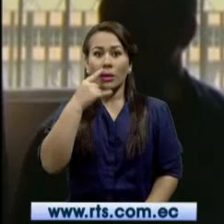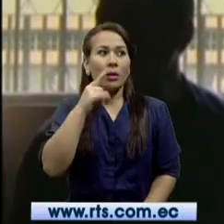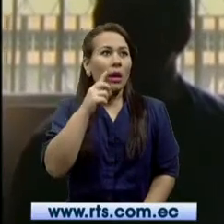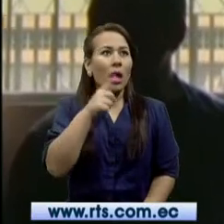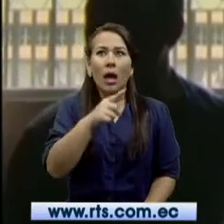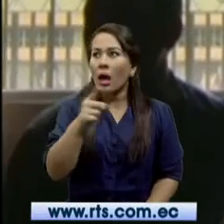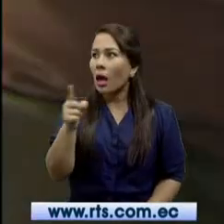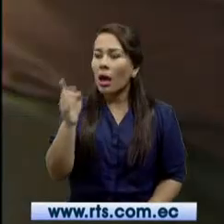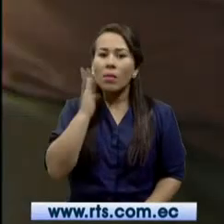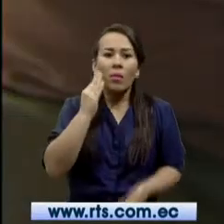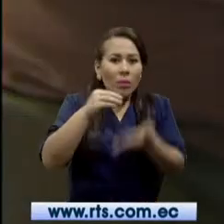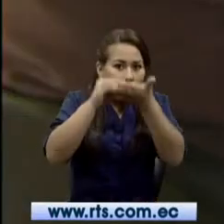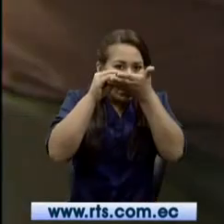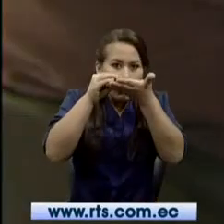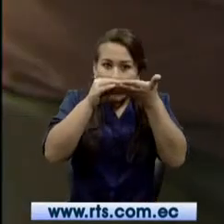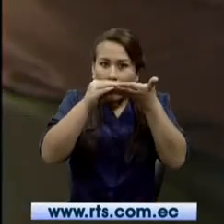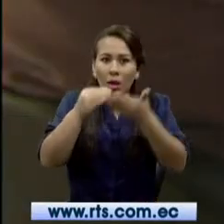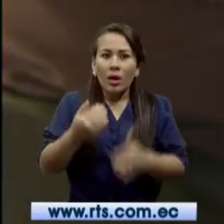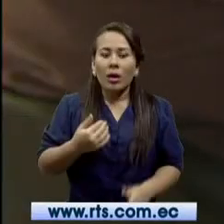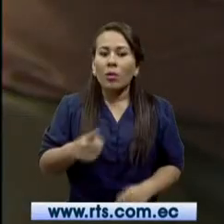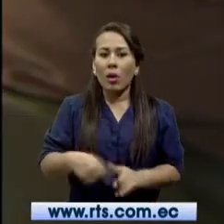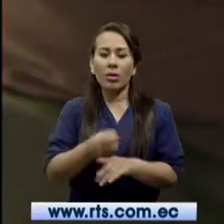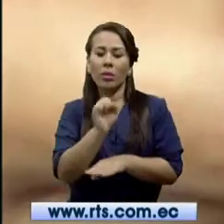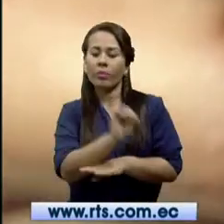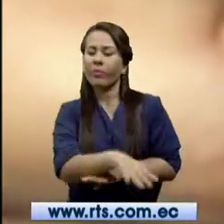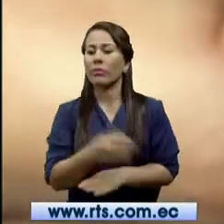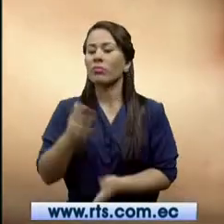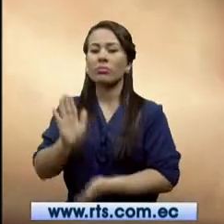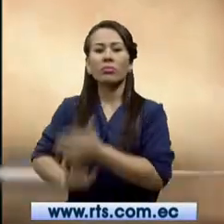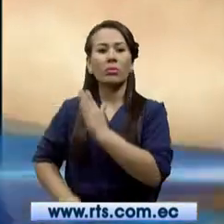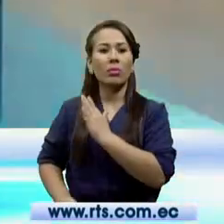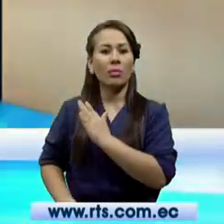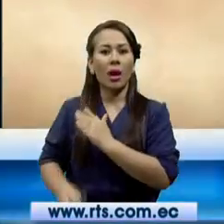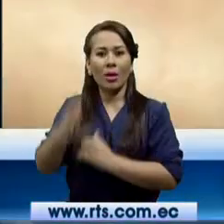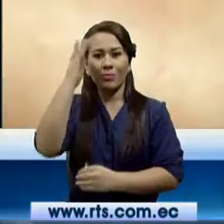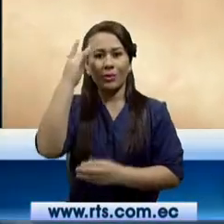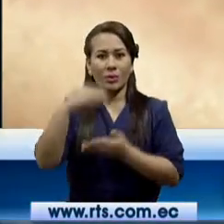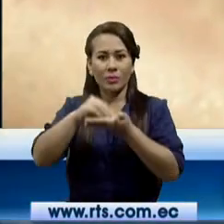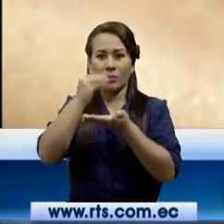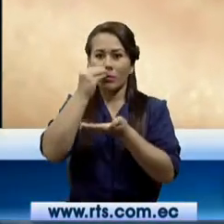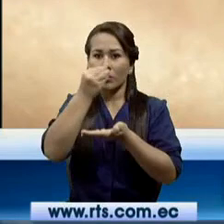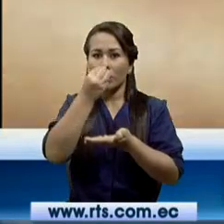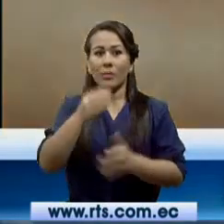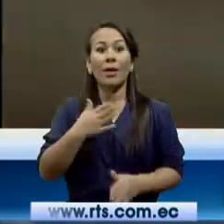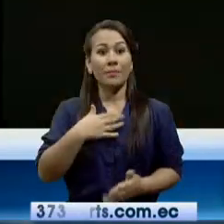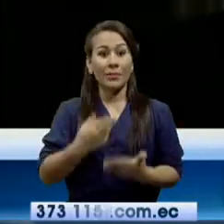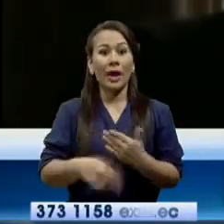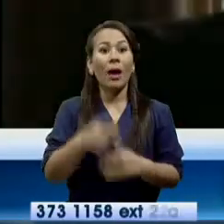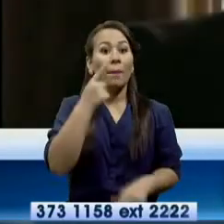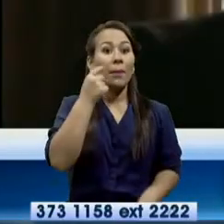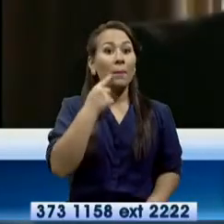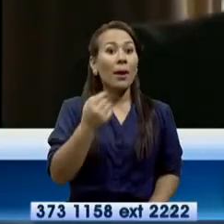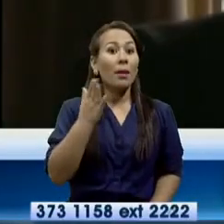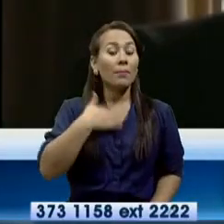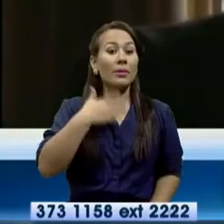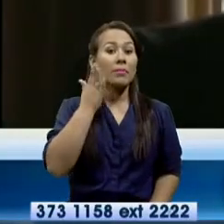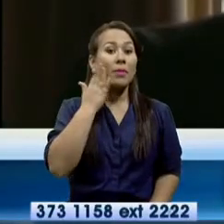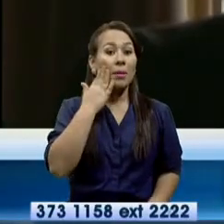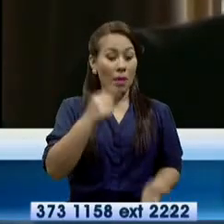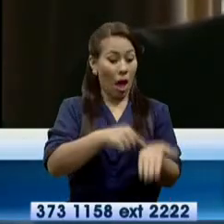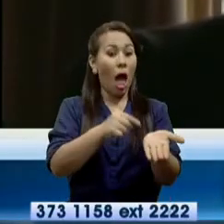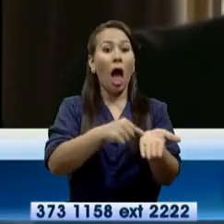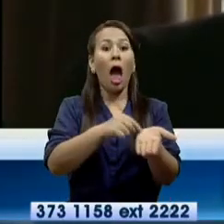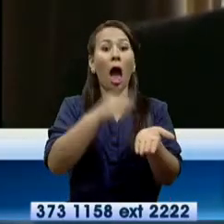del consumo de su madre que lo abandona repetidas veces por su adicción. Me dice a mi papi, mi mami anda con